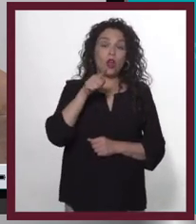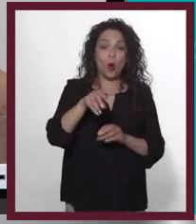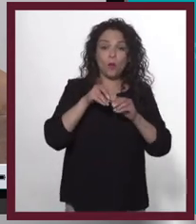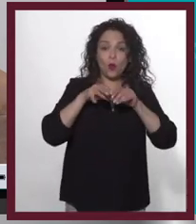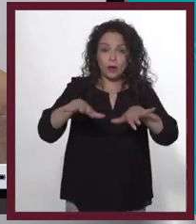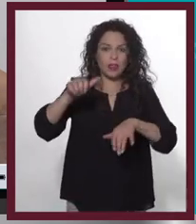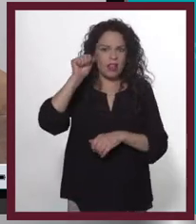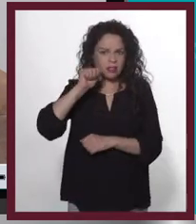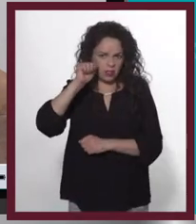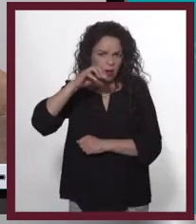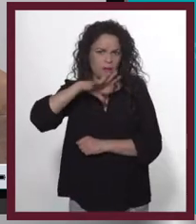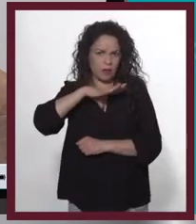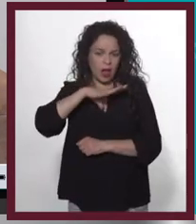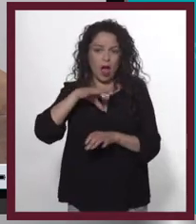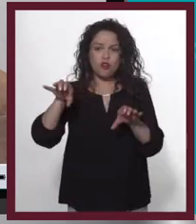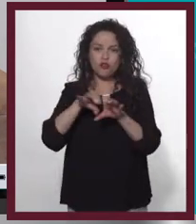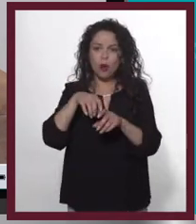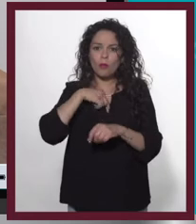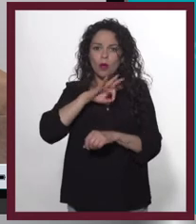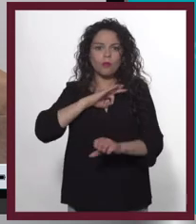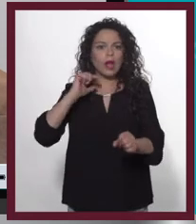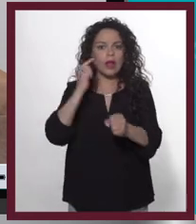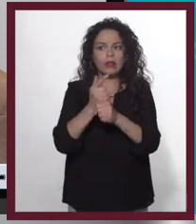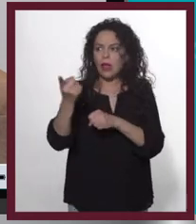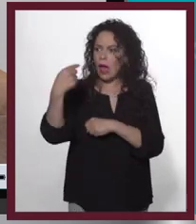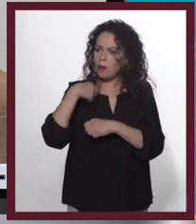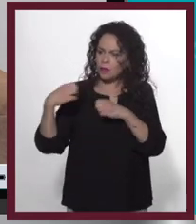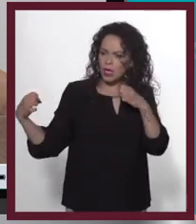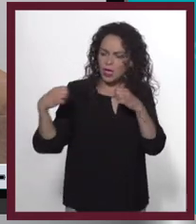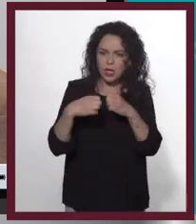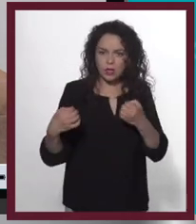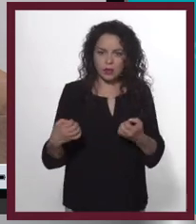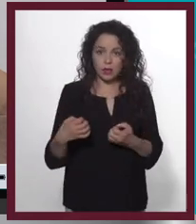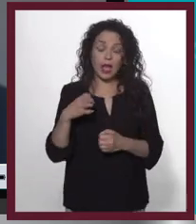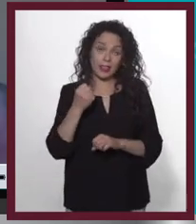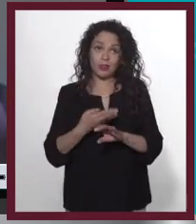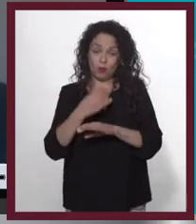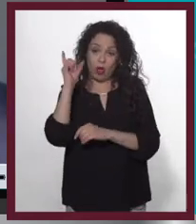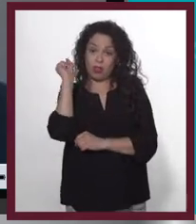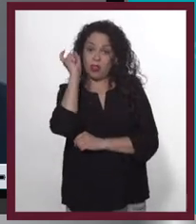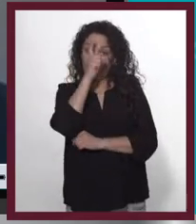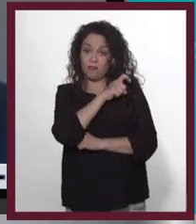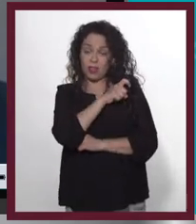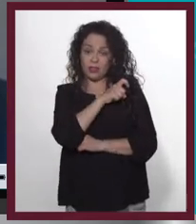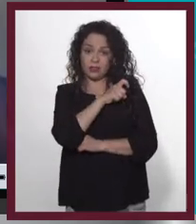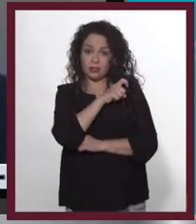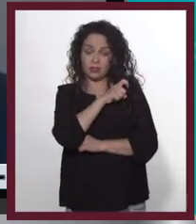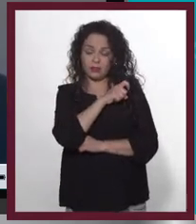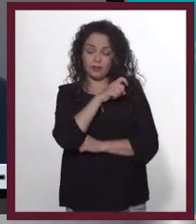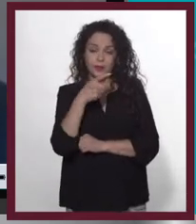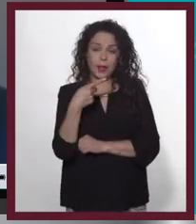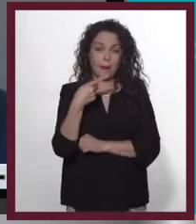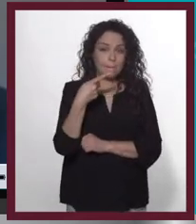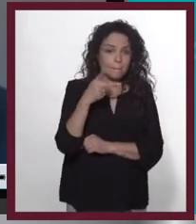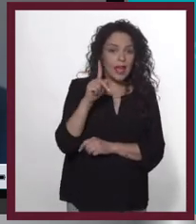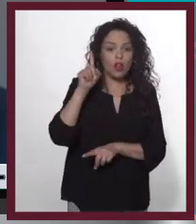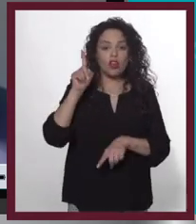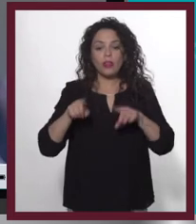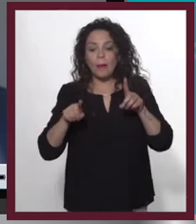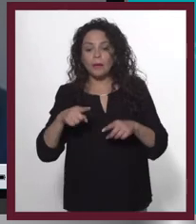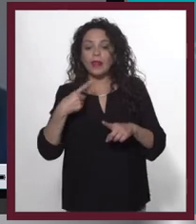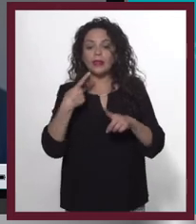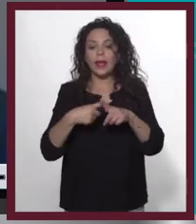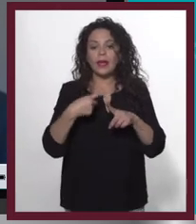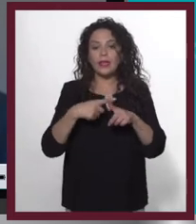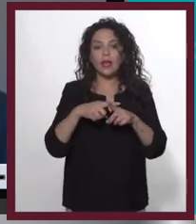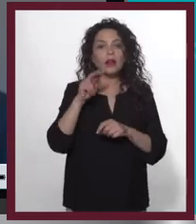existir, ¿cómo reconocemos cuando nos engaña? Es difícil. Bueno, obviamente siempre hay un margen y depende